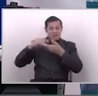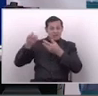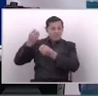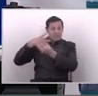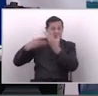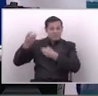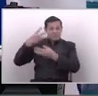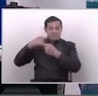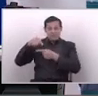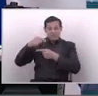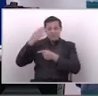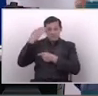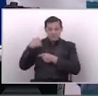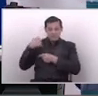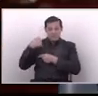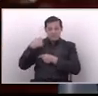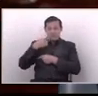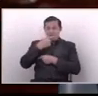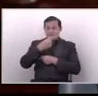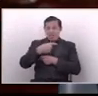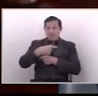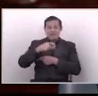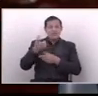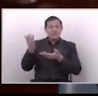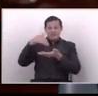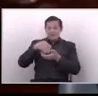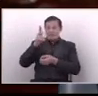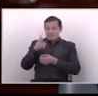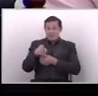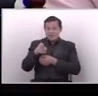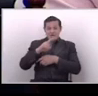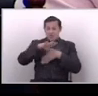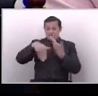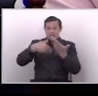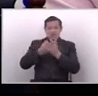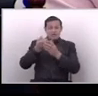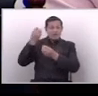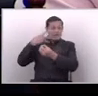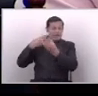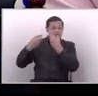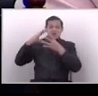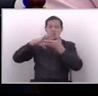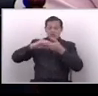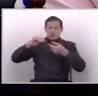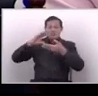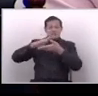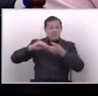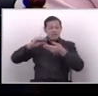final, terminan siendo, unas señoras chismosas, repitiendo, todo lo que dicen, que les contaron,